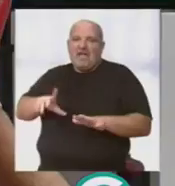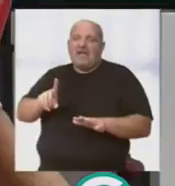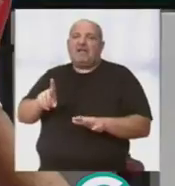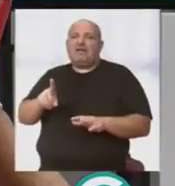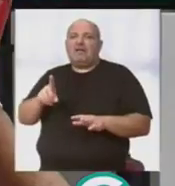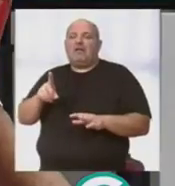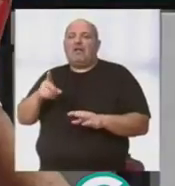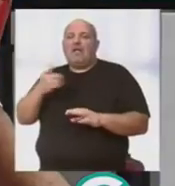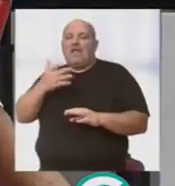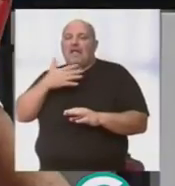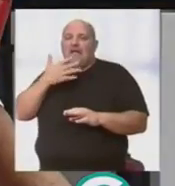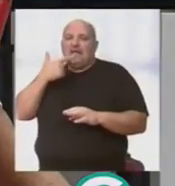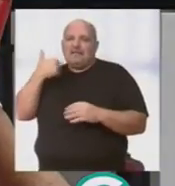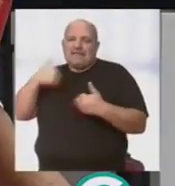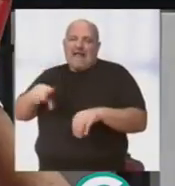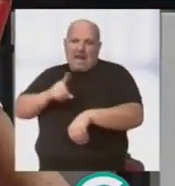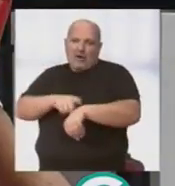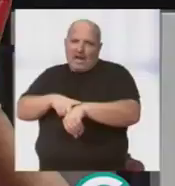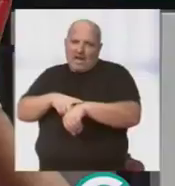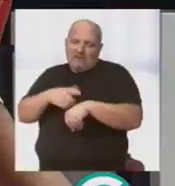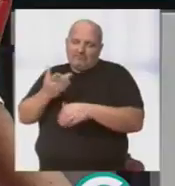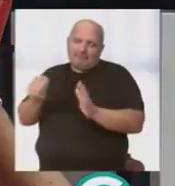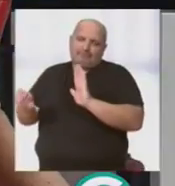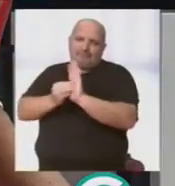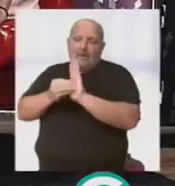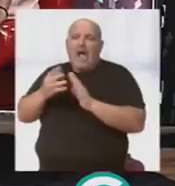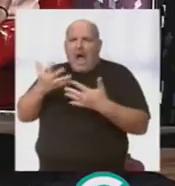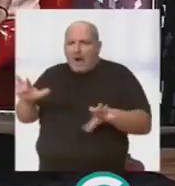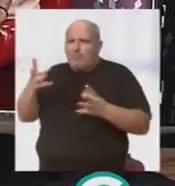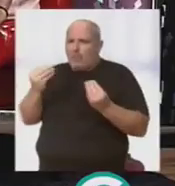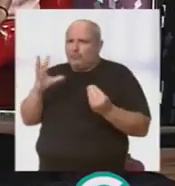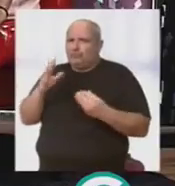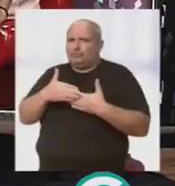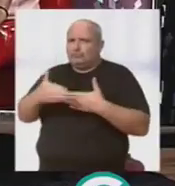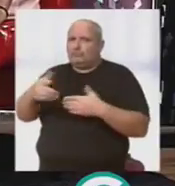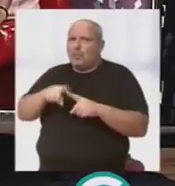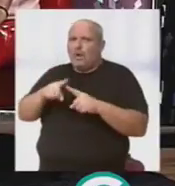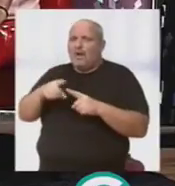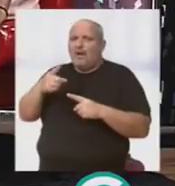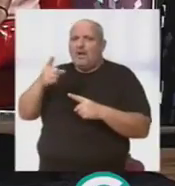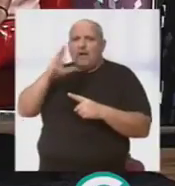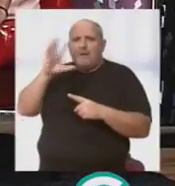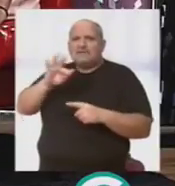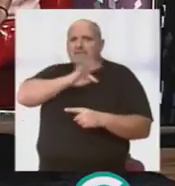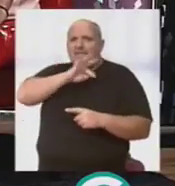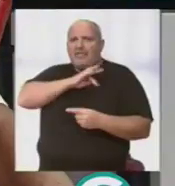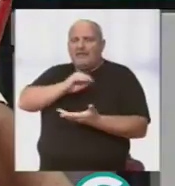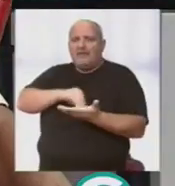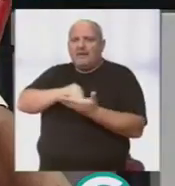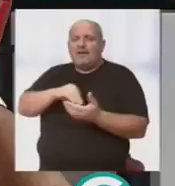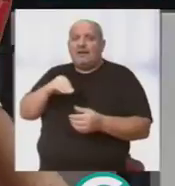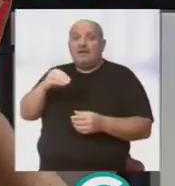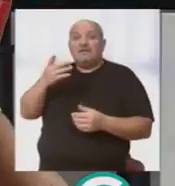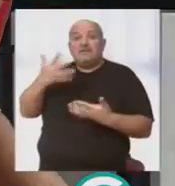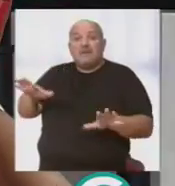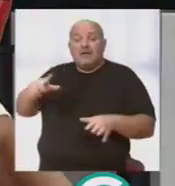y creo que ya era hora de que estuviera. Quedan muchos, ¿eh? Quedan muchos que yo sé que se lo merecen también, pero bueno,